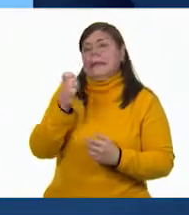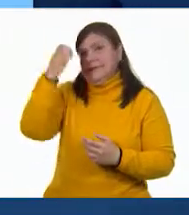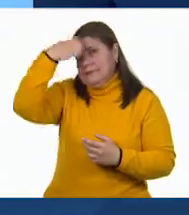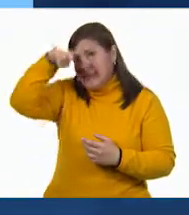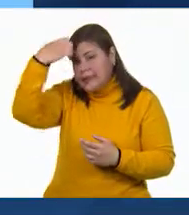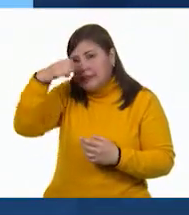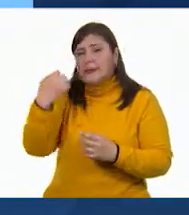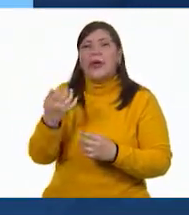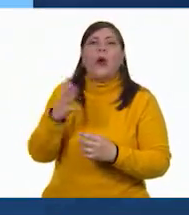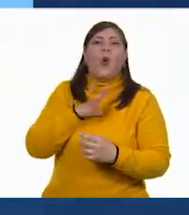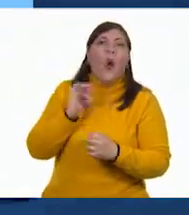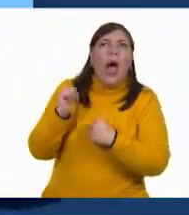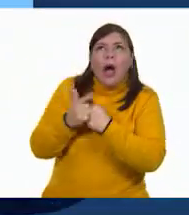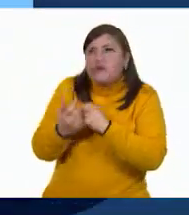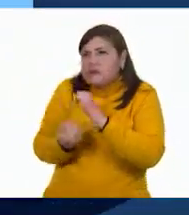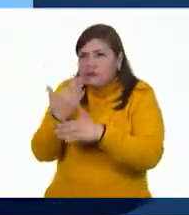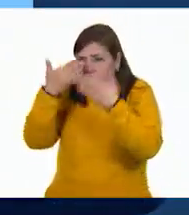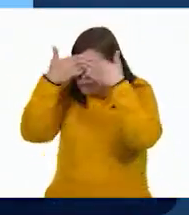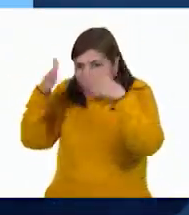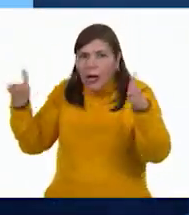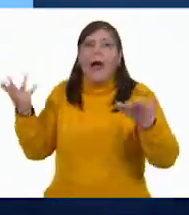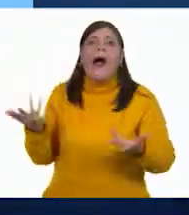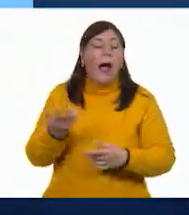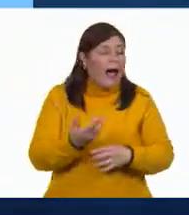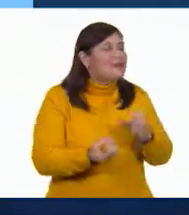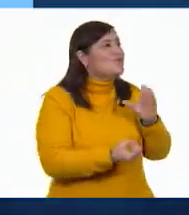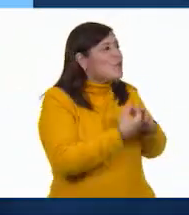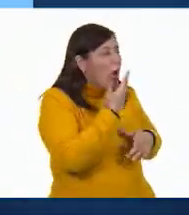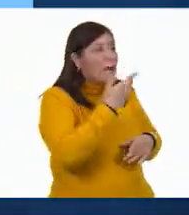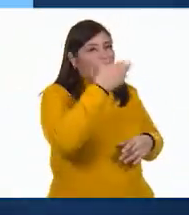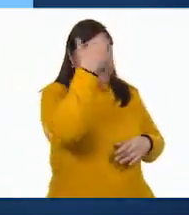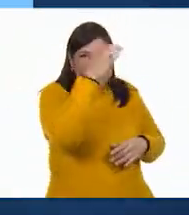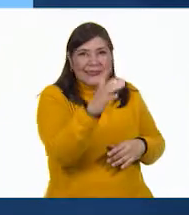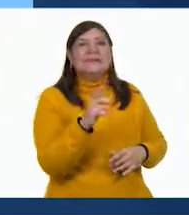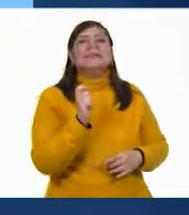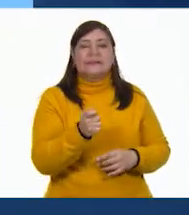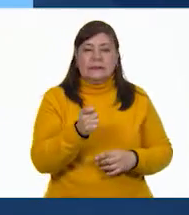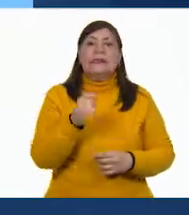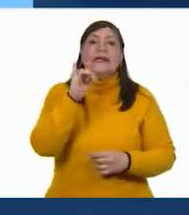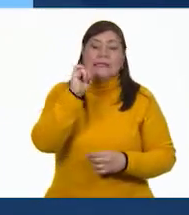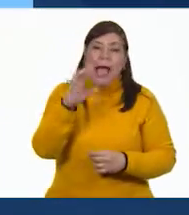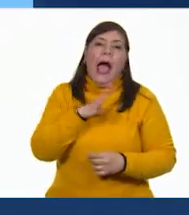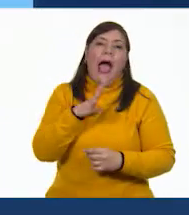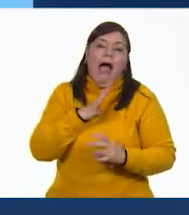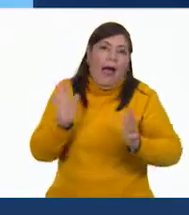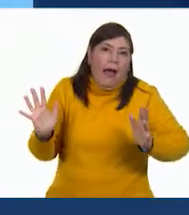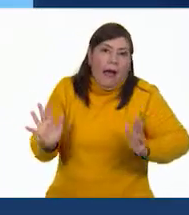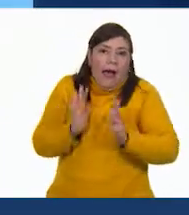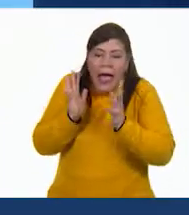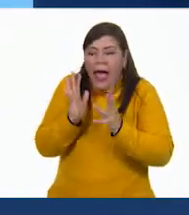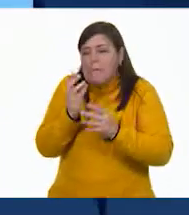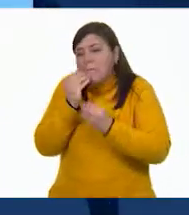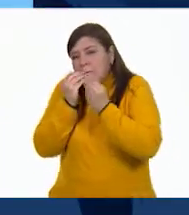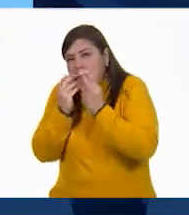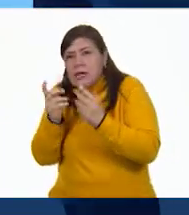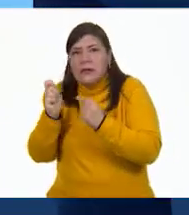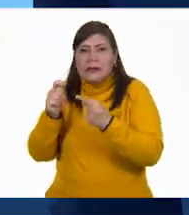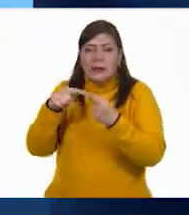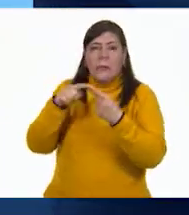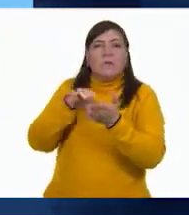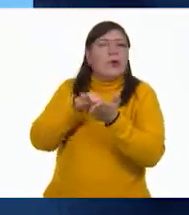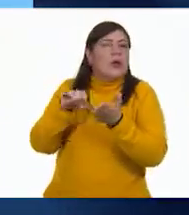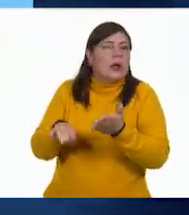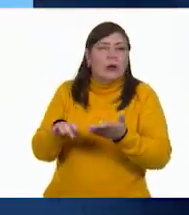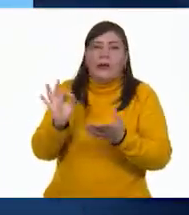desconocida. Nueva y desconocida. Sí, hay sorpresas agradables. Como, por ejemplo, cuando